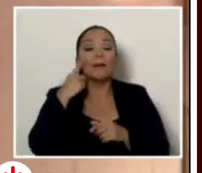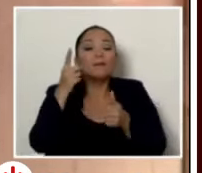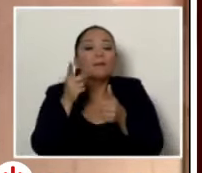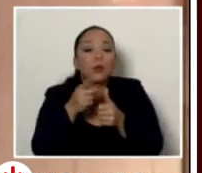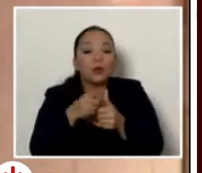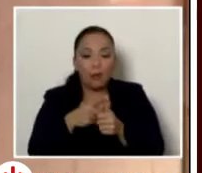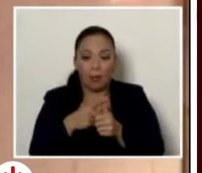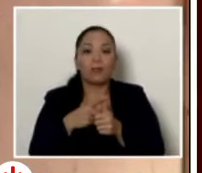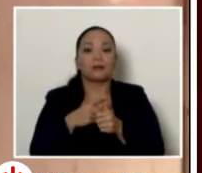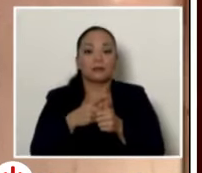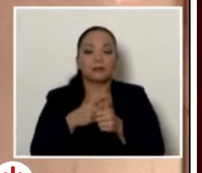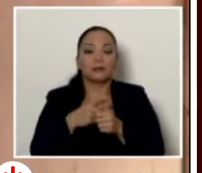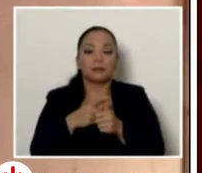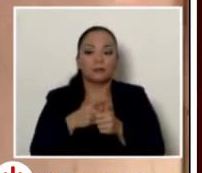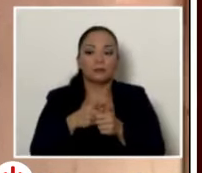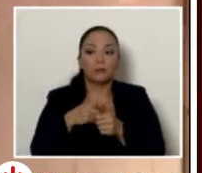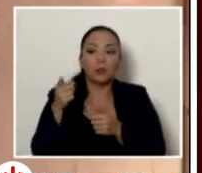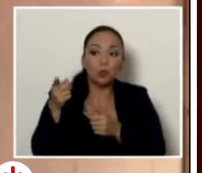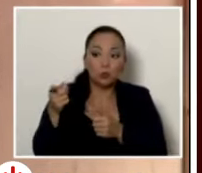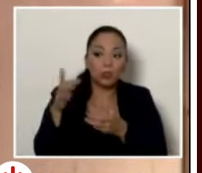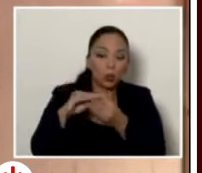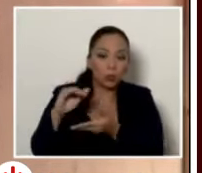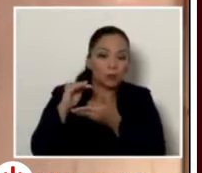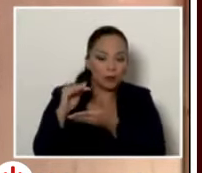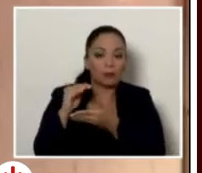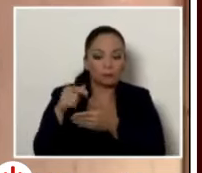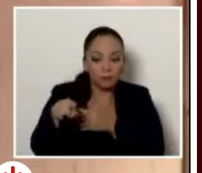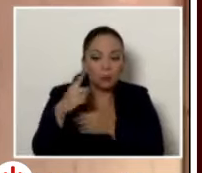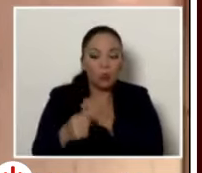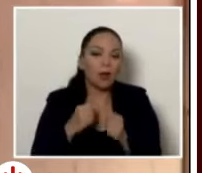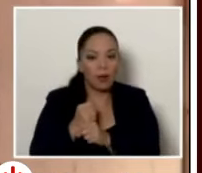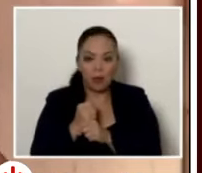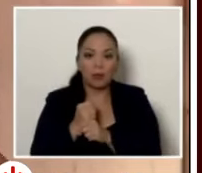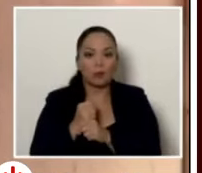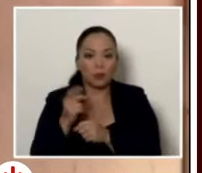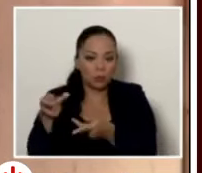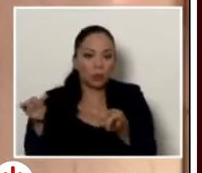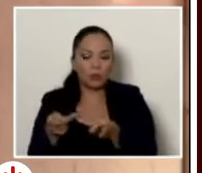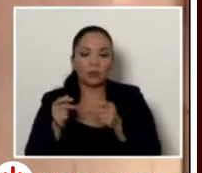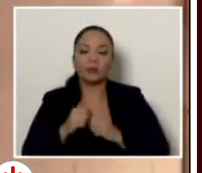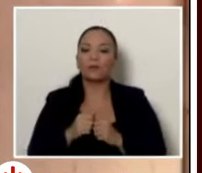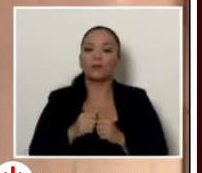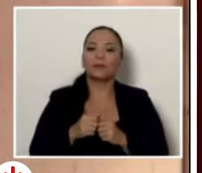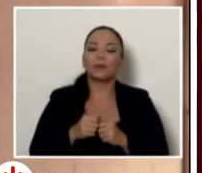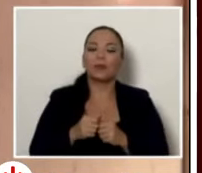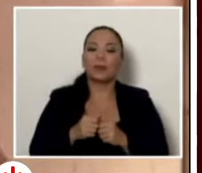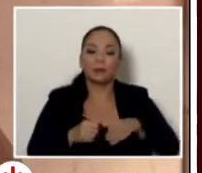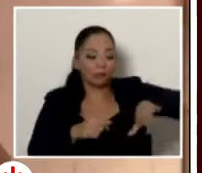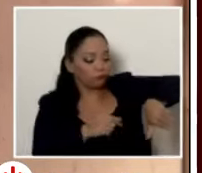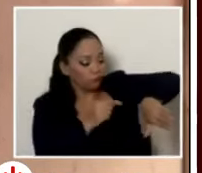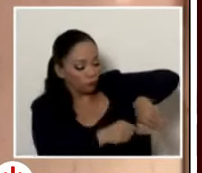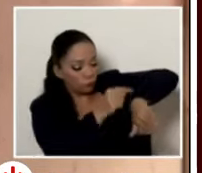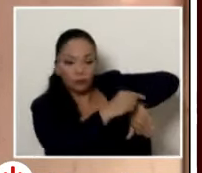que usted nos puede contar en su gestión ya al año de estar donde está hoy las zonas costeras las provincias costeras